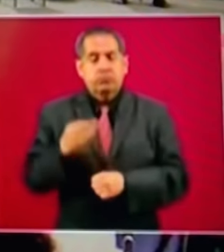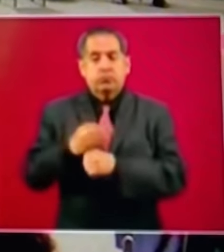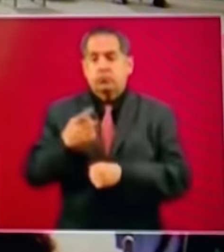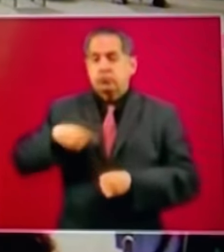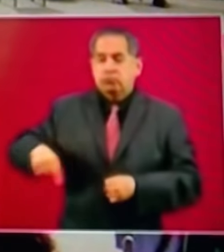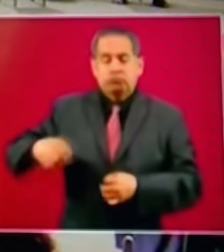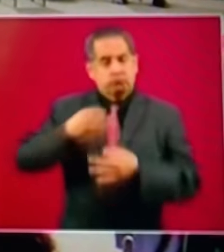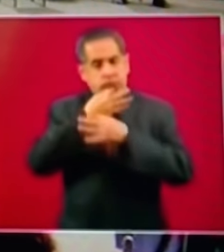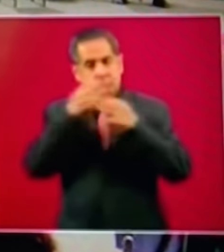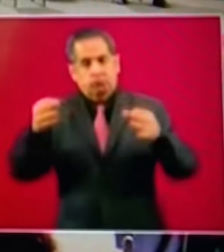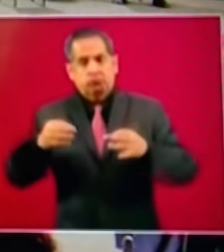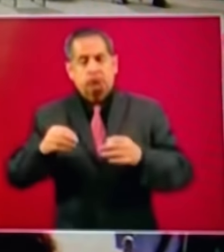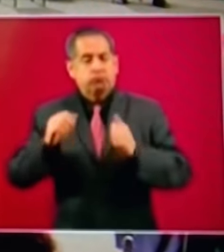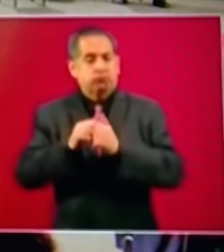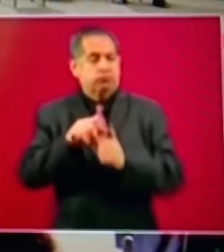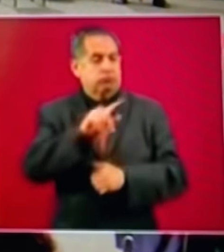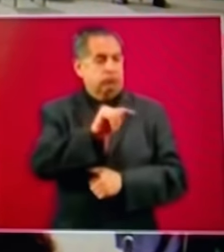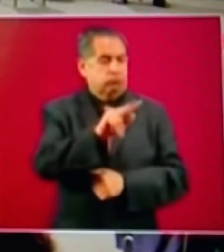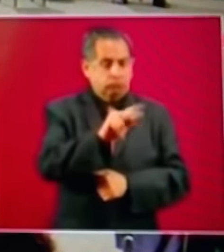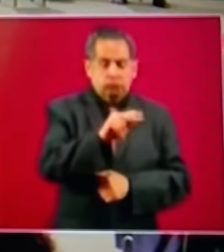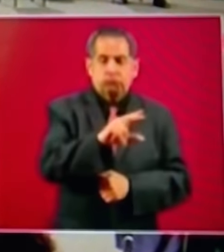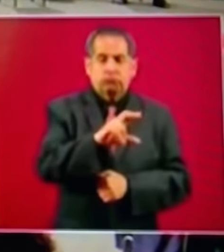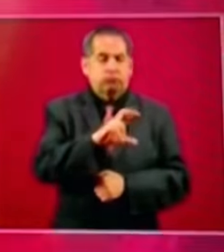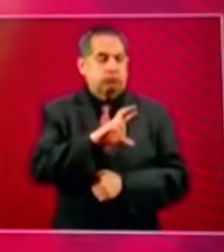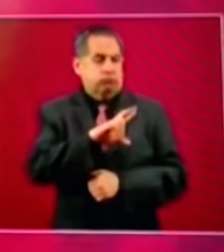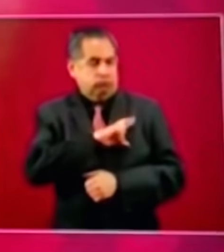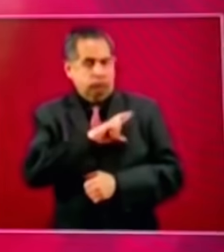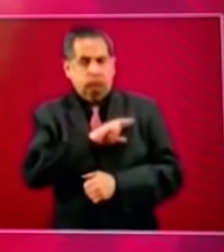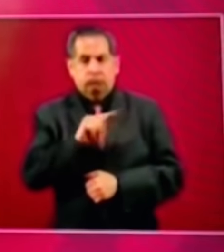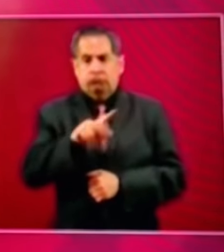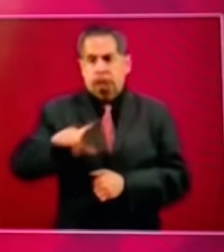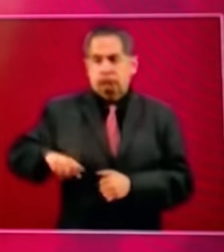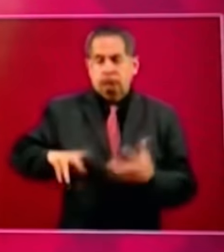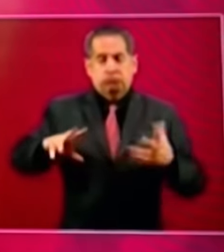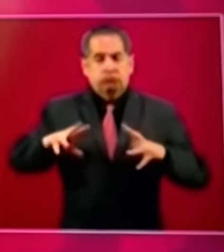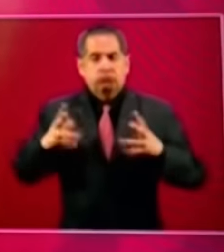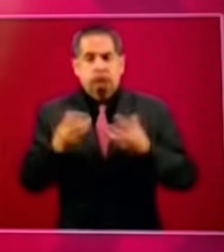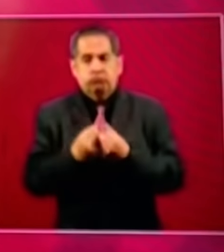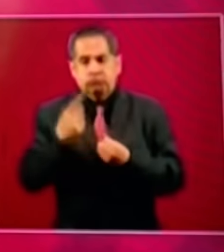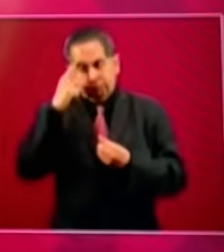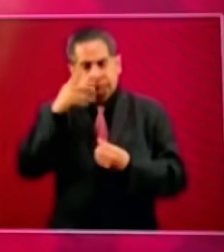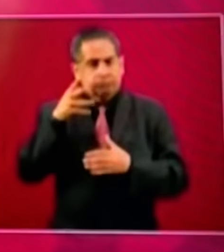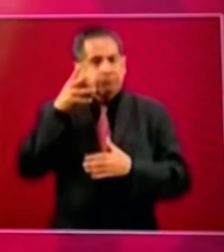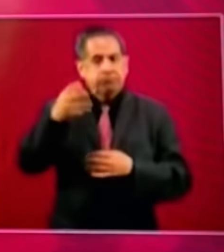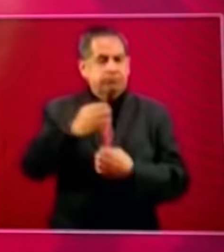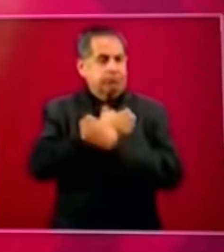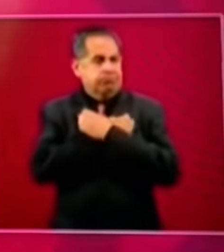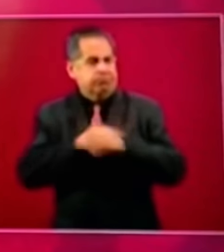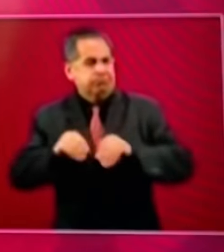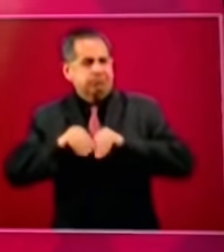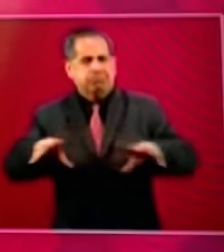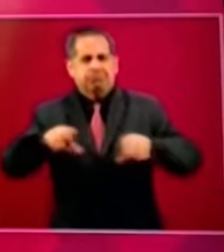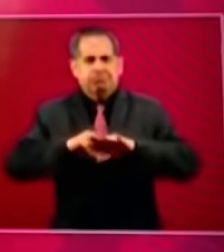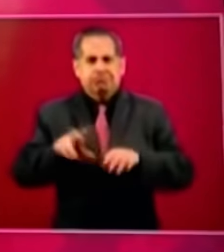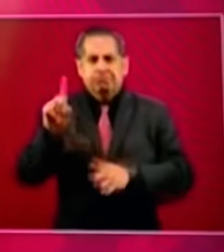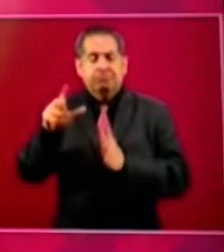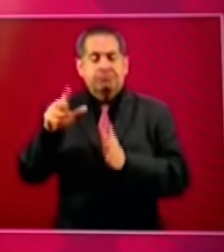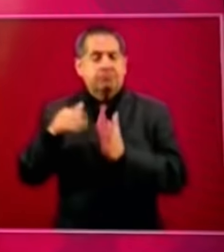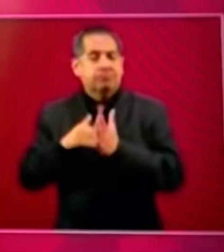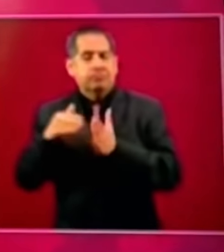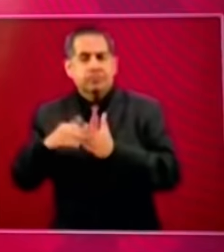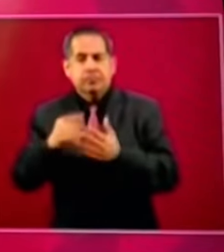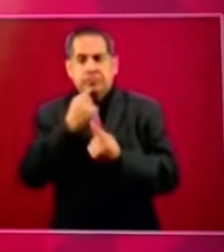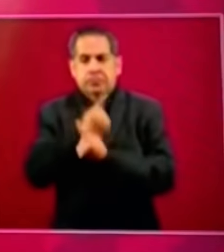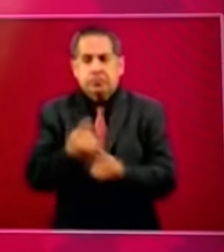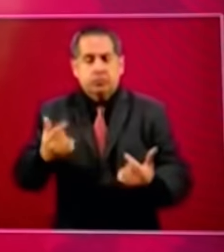anunciando entre la televisión pública y la televisión privada para llevar la educación a más de 30 millones de niños y jóvenes